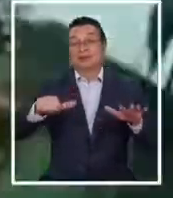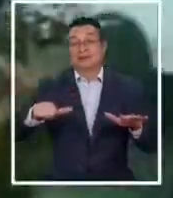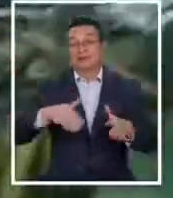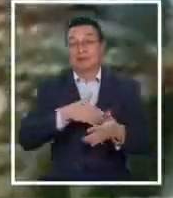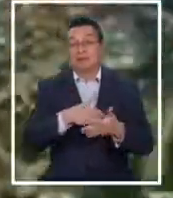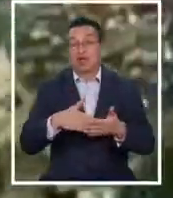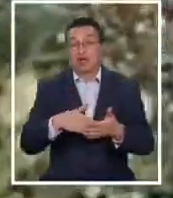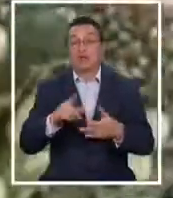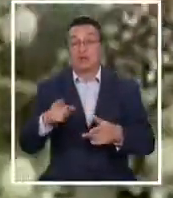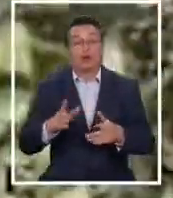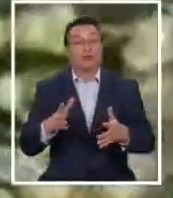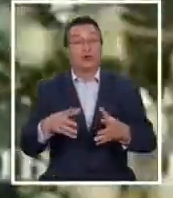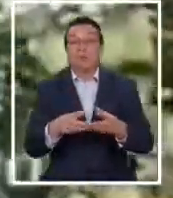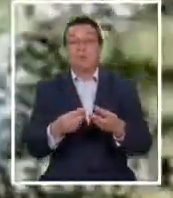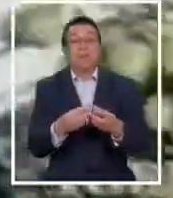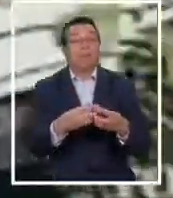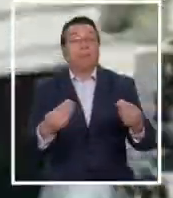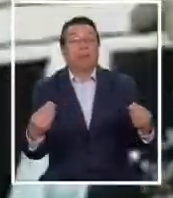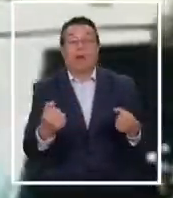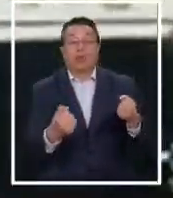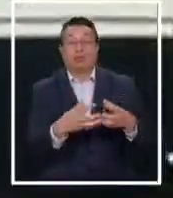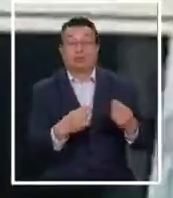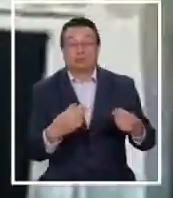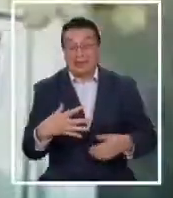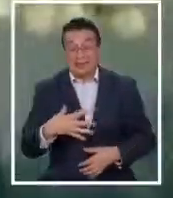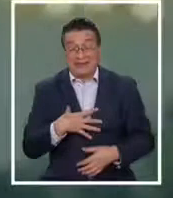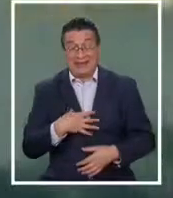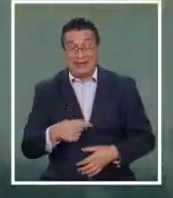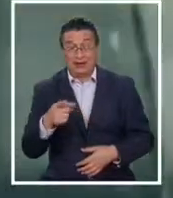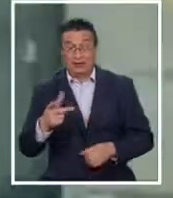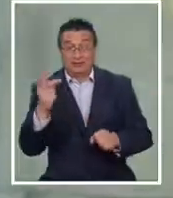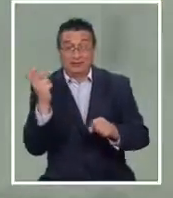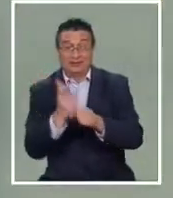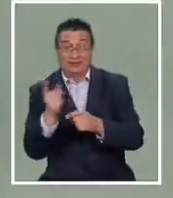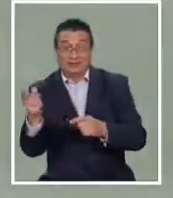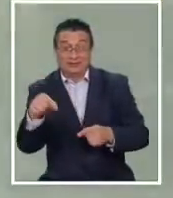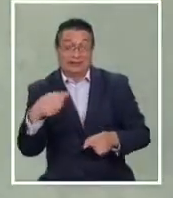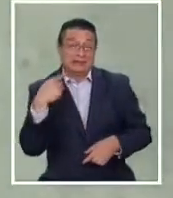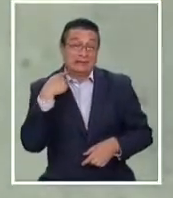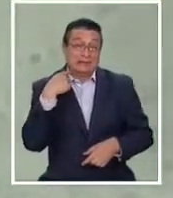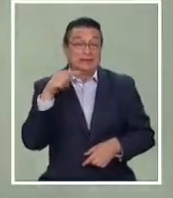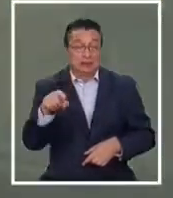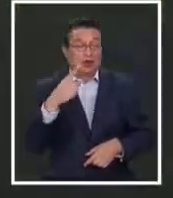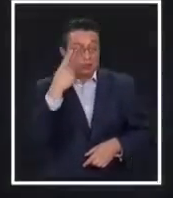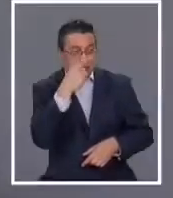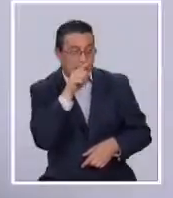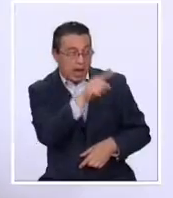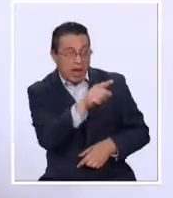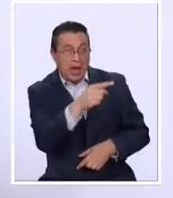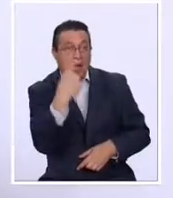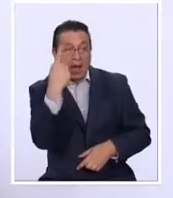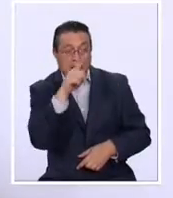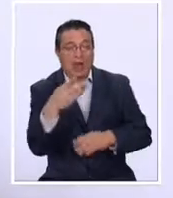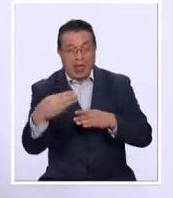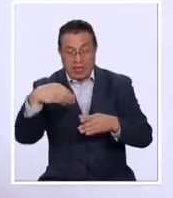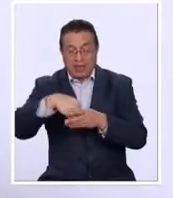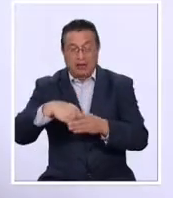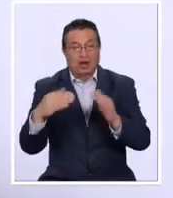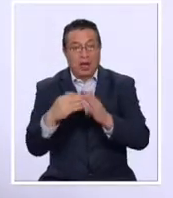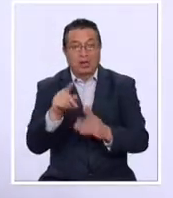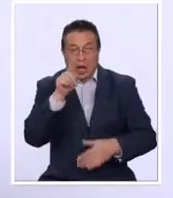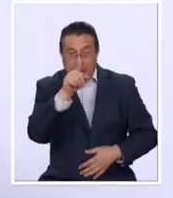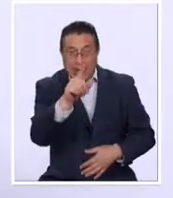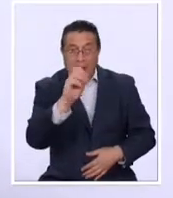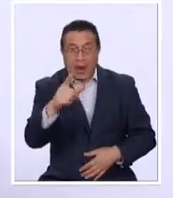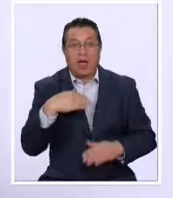pesos, el que todavía no aparece. El hijo de la víctima logró identificar a uno de los sujetos intervinientes, particularmente el que estaba al interior del condominio,